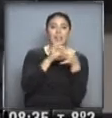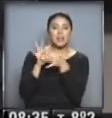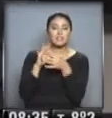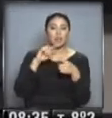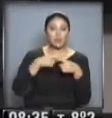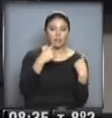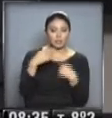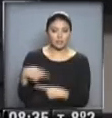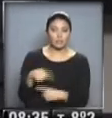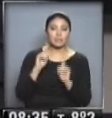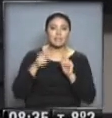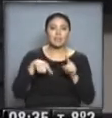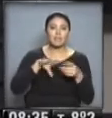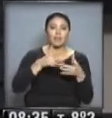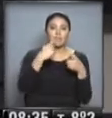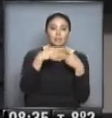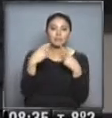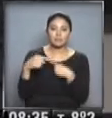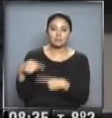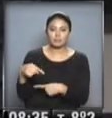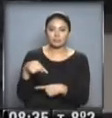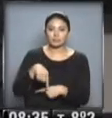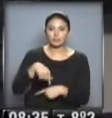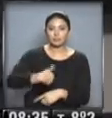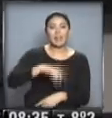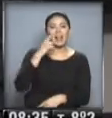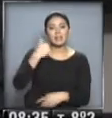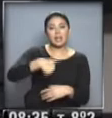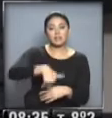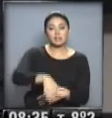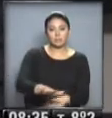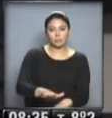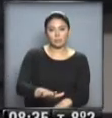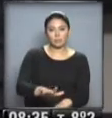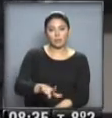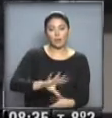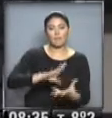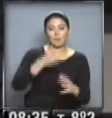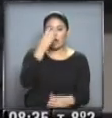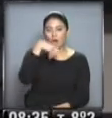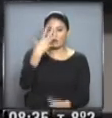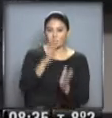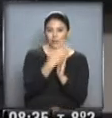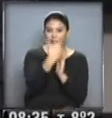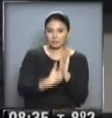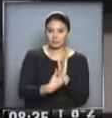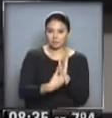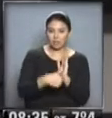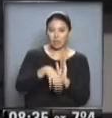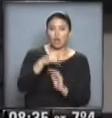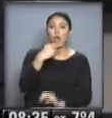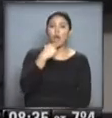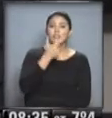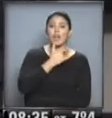políticas, los diferentes frentes y a lo largo de los próximos días será la oficialización de las listas. El próximo